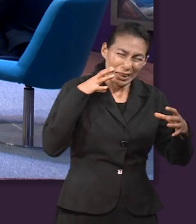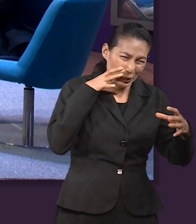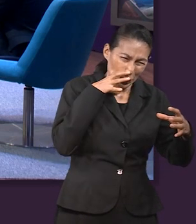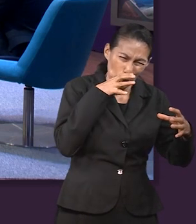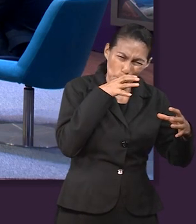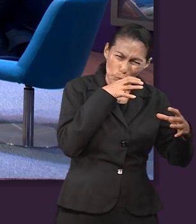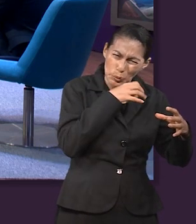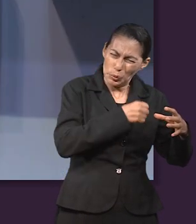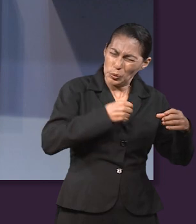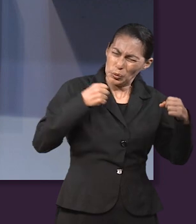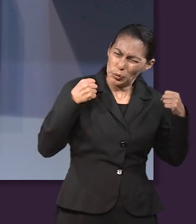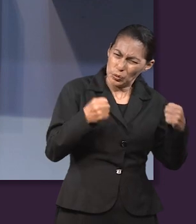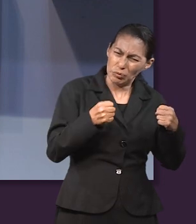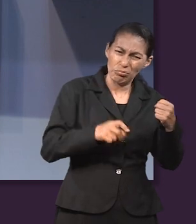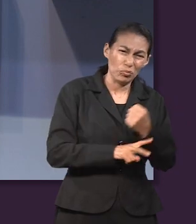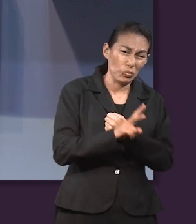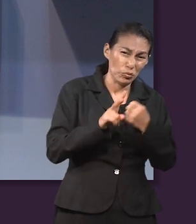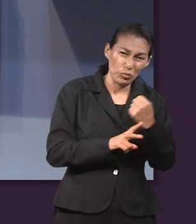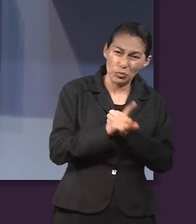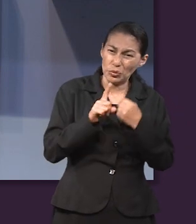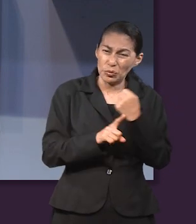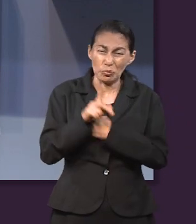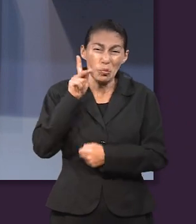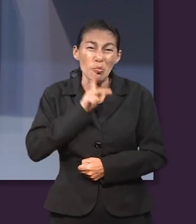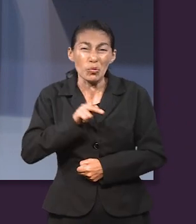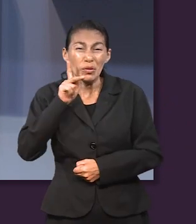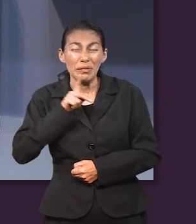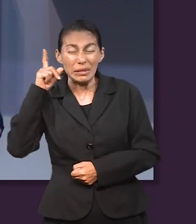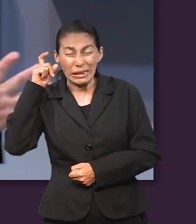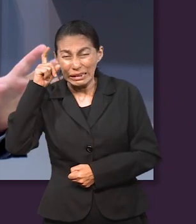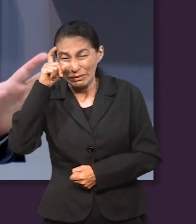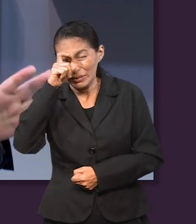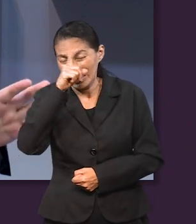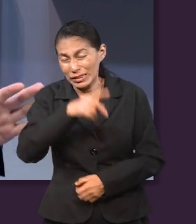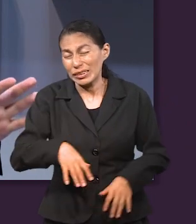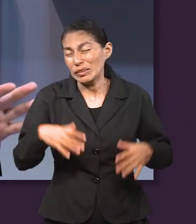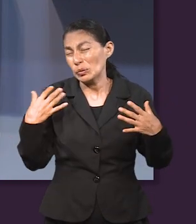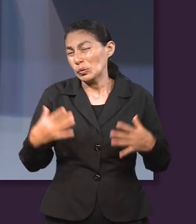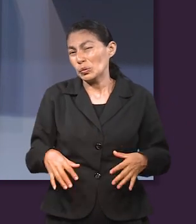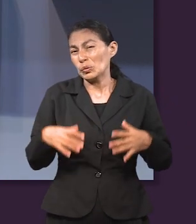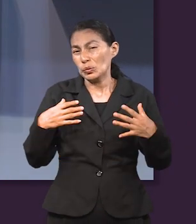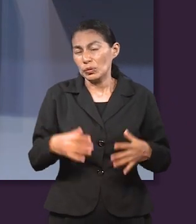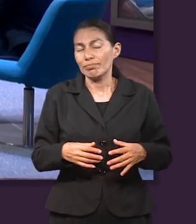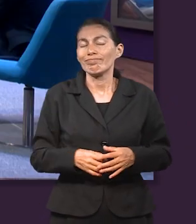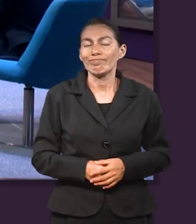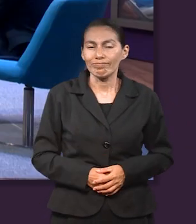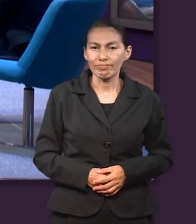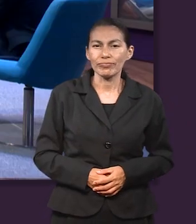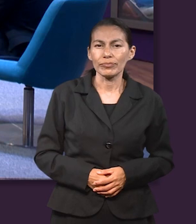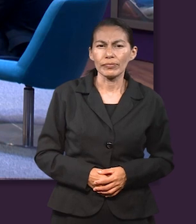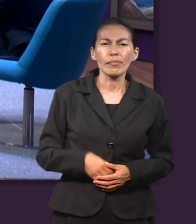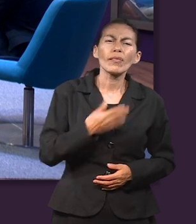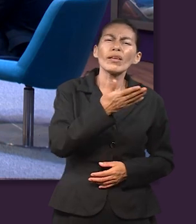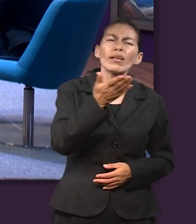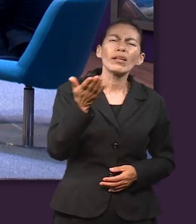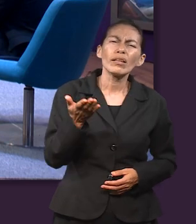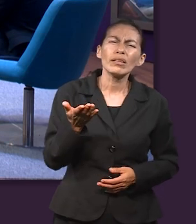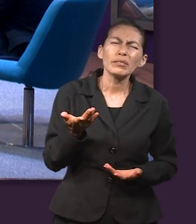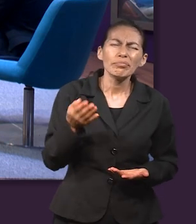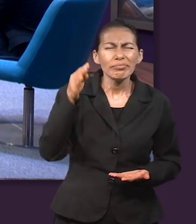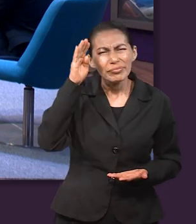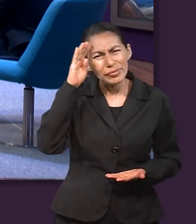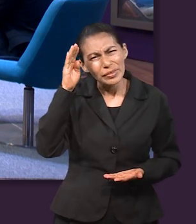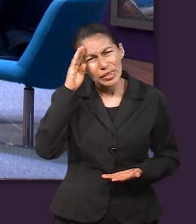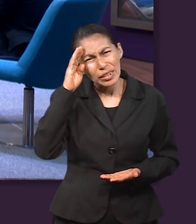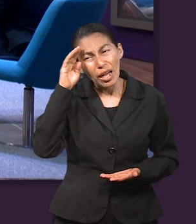Debe haber sido un crisol fortísimo, de los más candentes que se hayan visto, ¿no? Pero, bueno, me